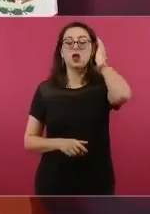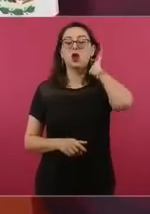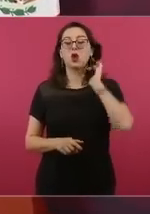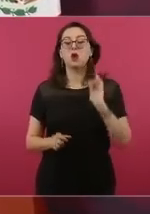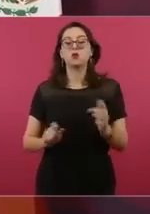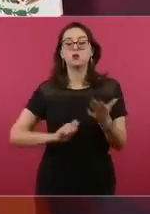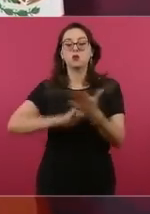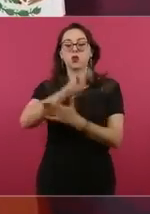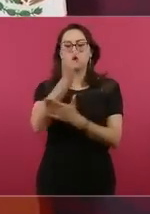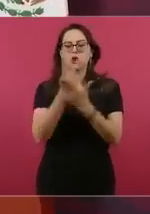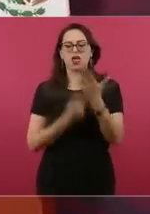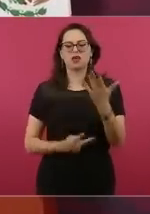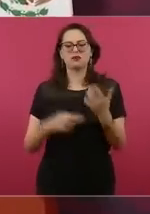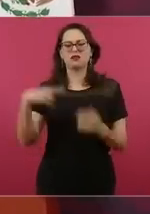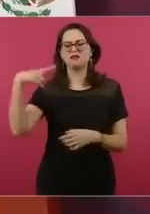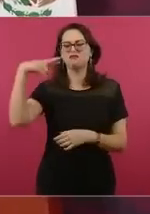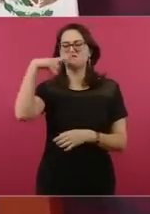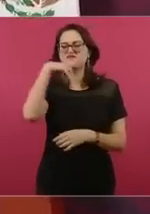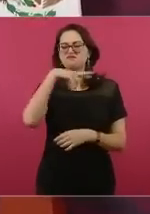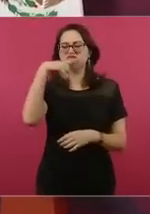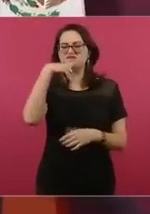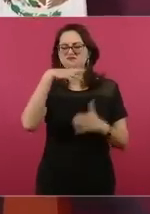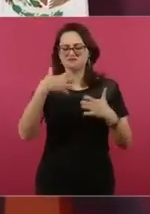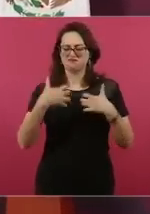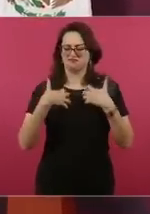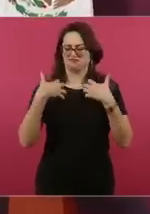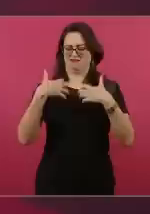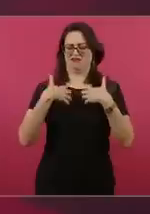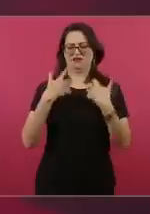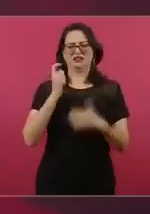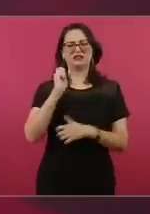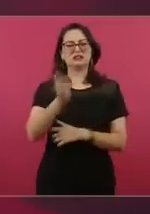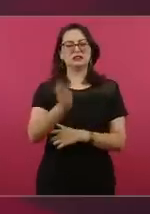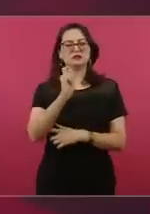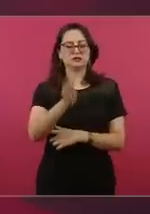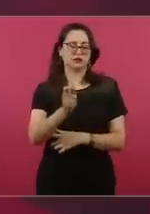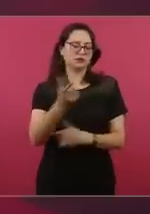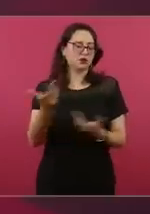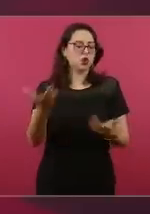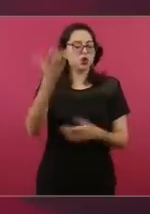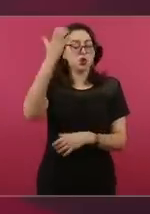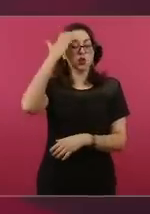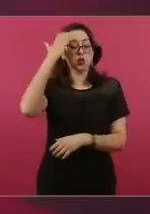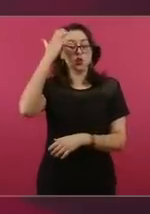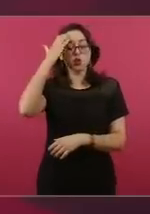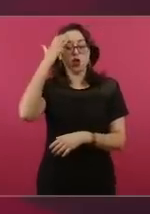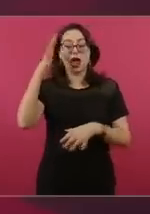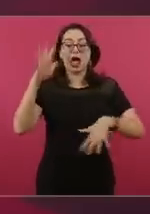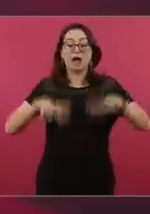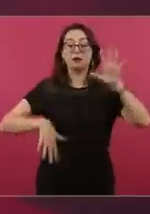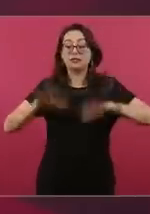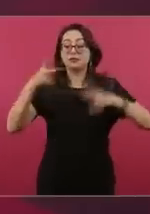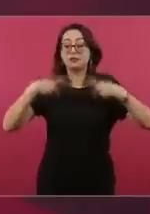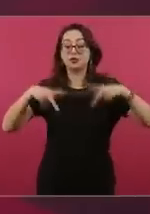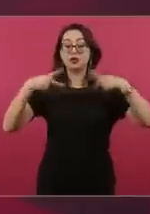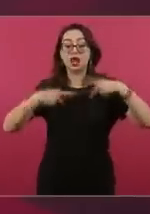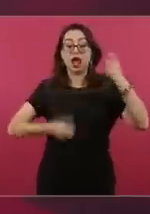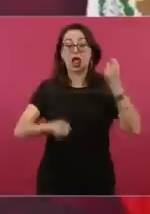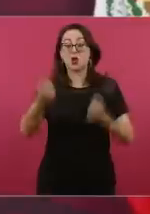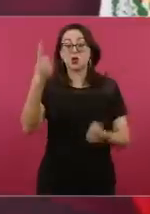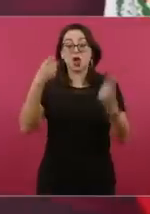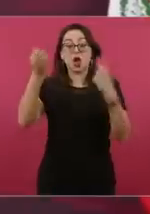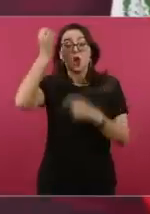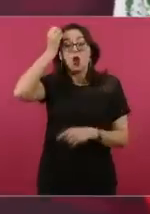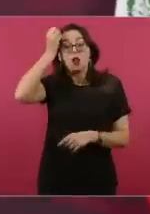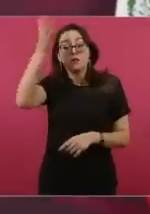ya es conocido, a lo mejor se olvida porque los medios